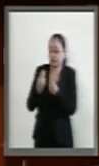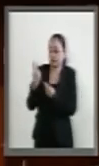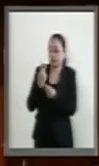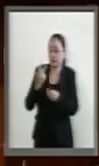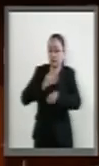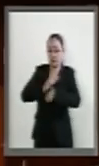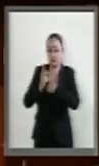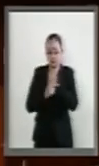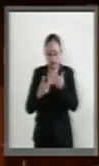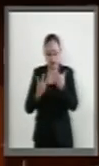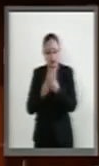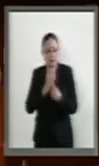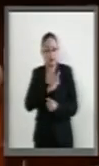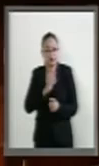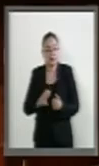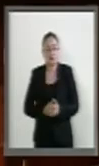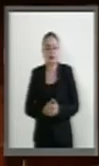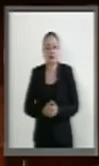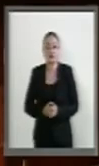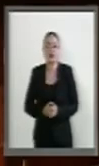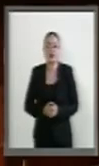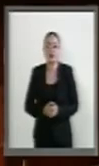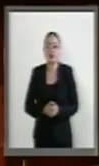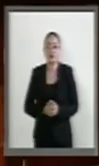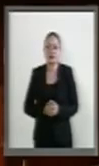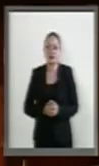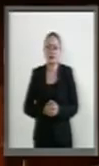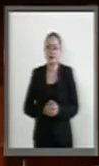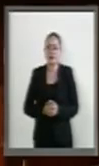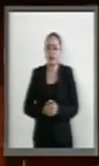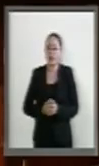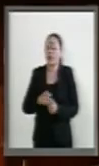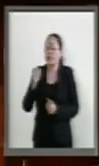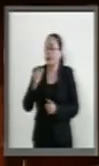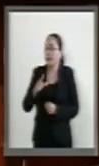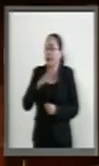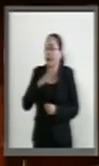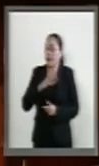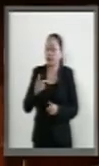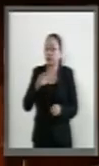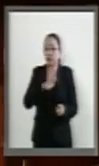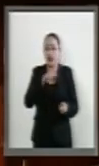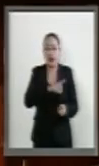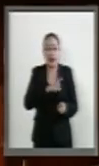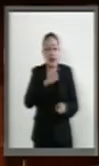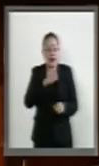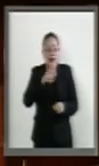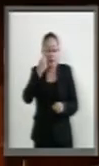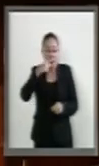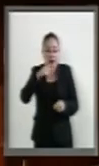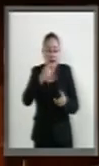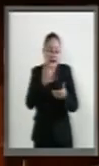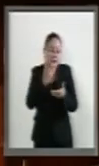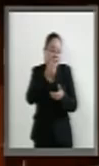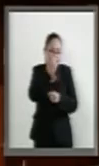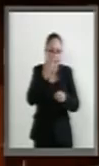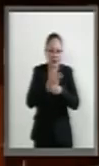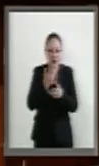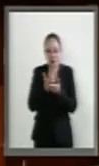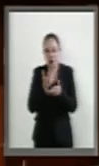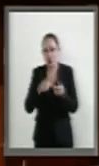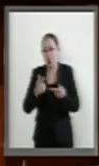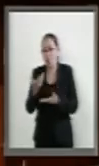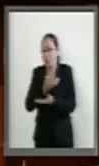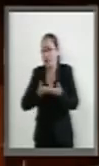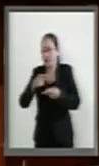países. También los líderes nos han instruido a las cancillerías y a las secretarías de Economía o de Comercio